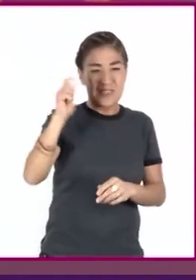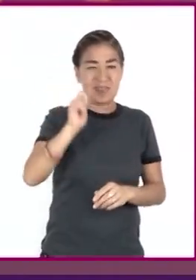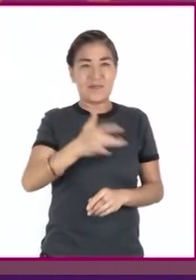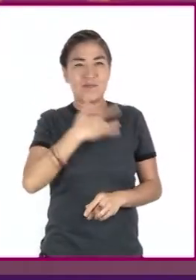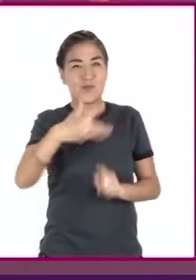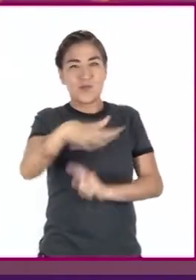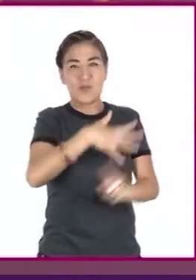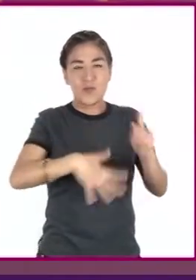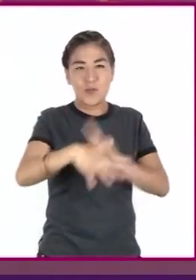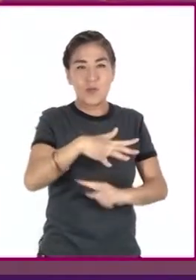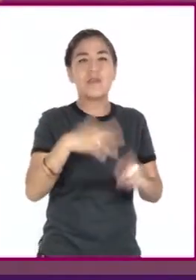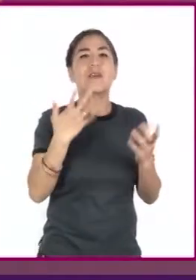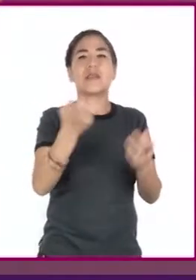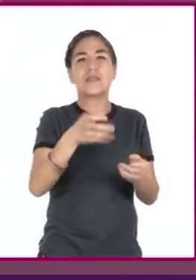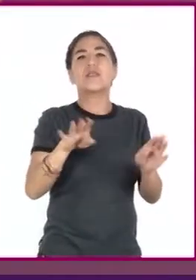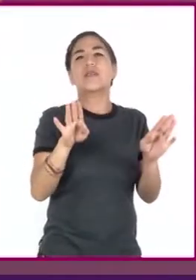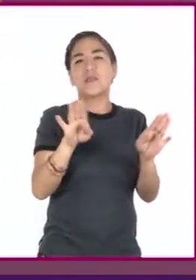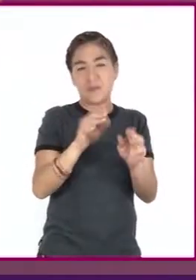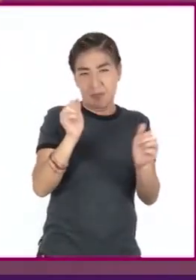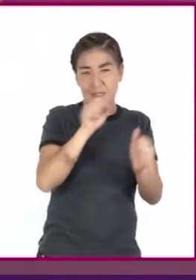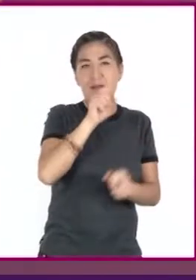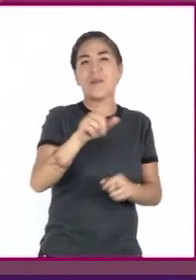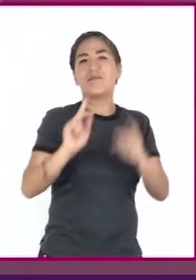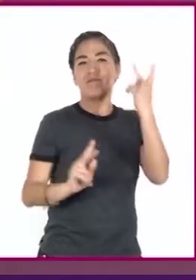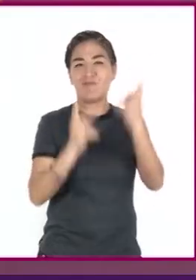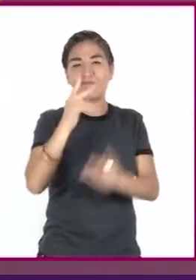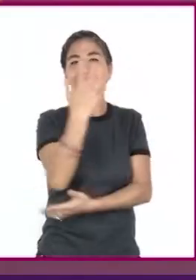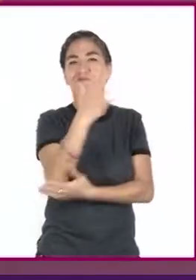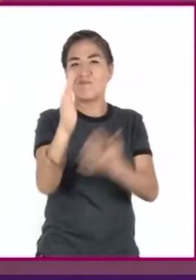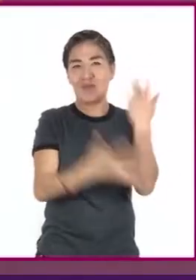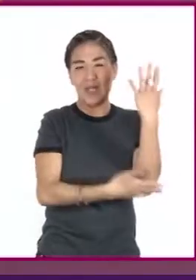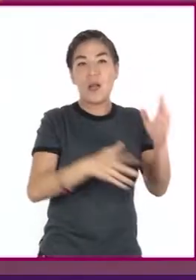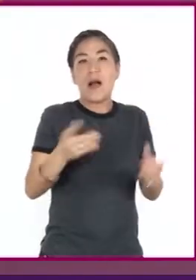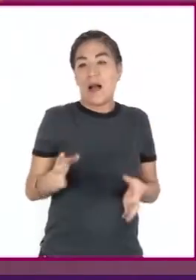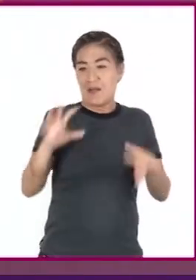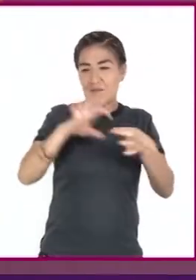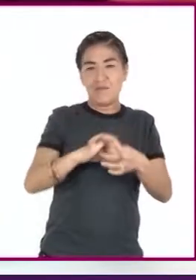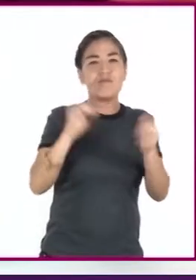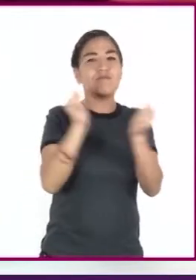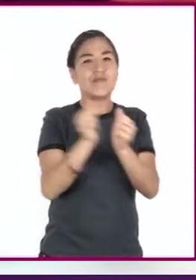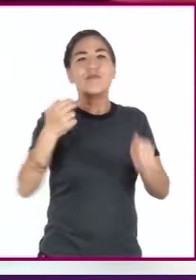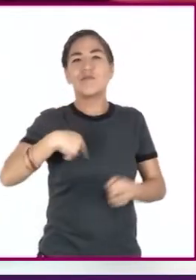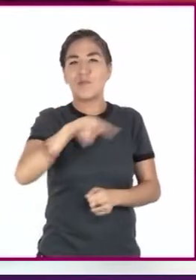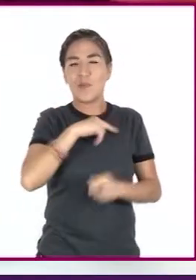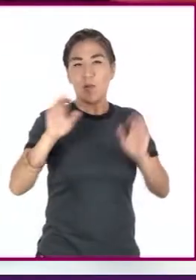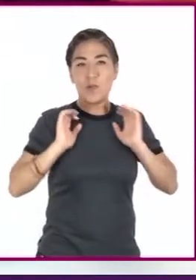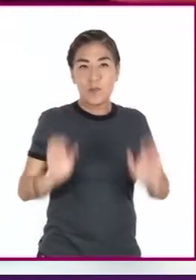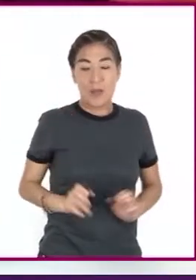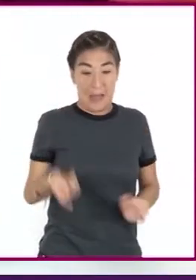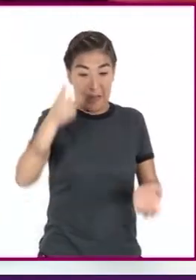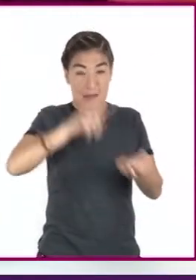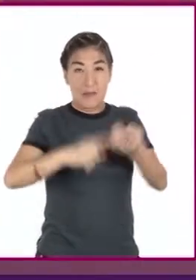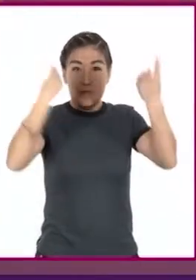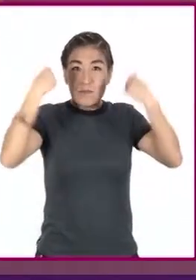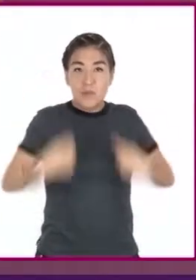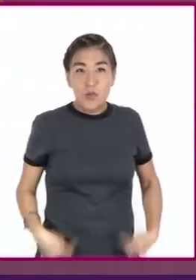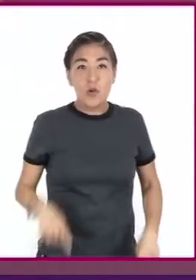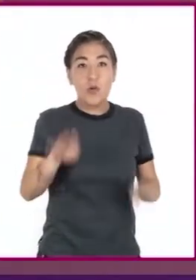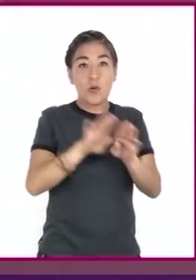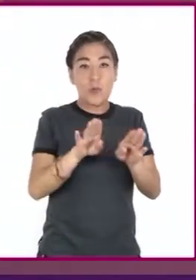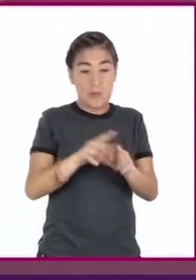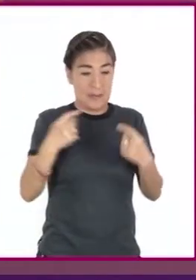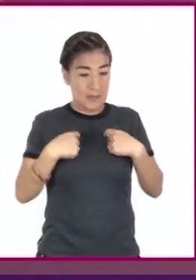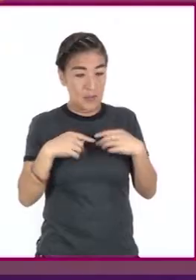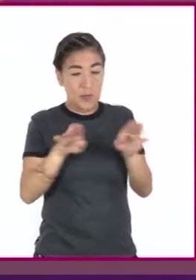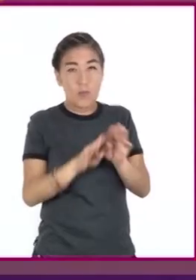sociales y o ambientales en relación con nuestro cuerpo. Nuestro organismo no solo responde al